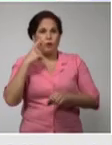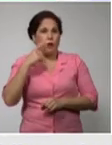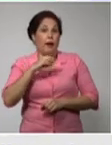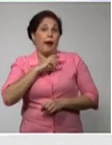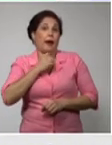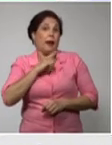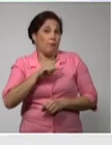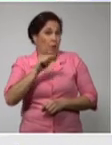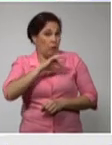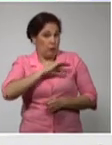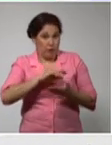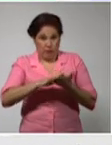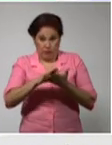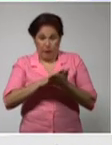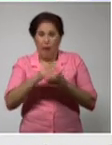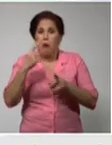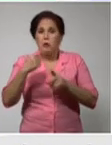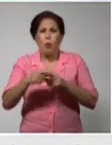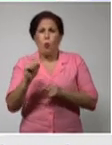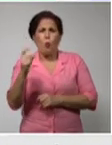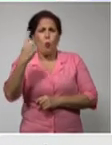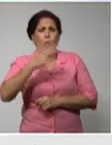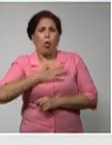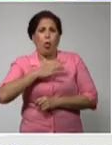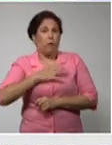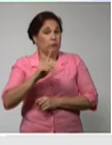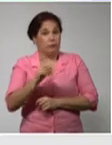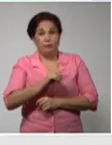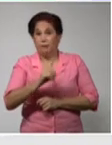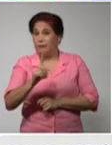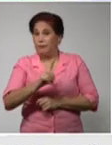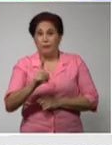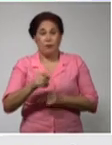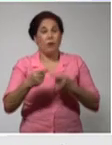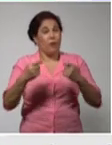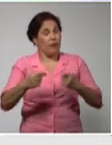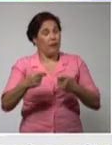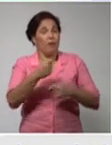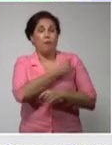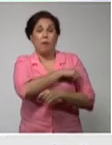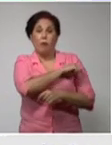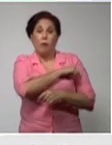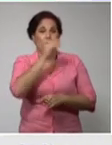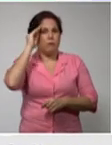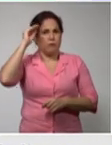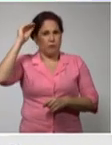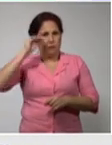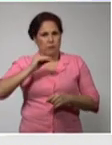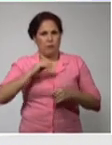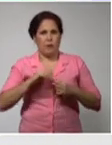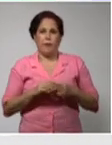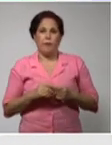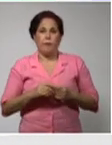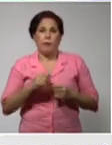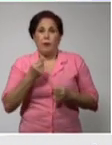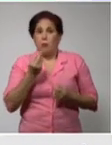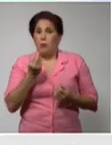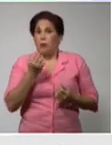ahora la importancia de todo esto es que la población los conozca y que